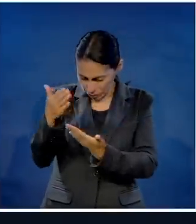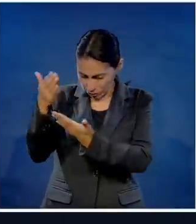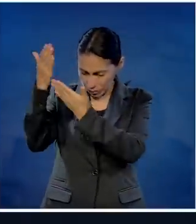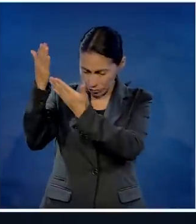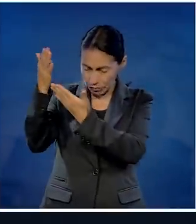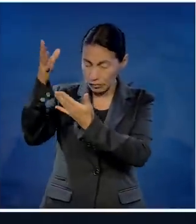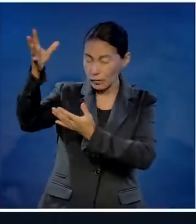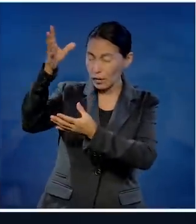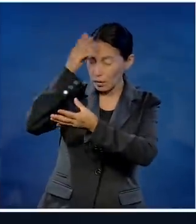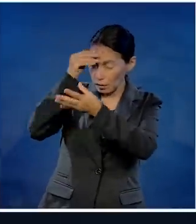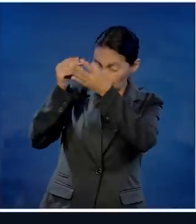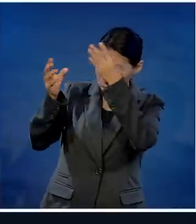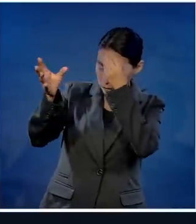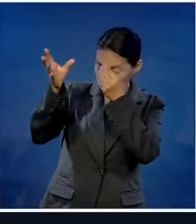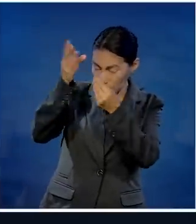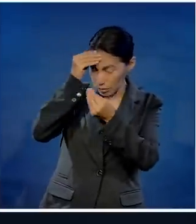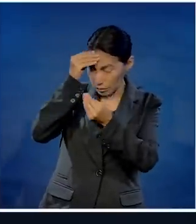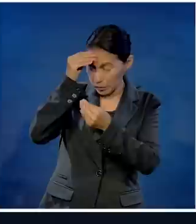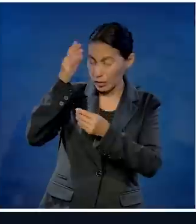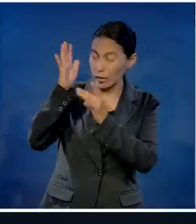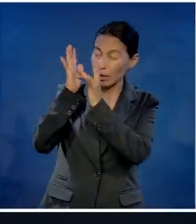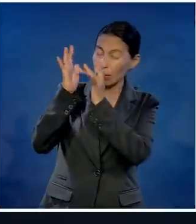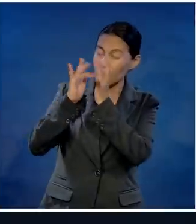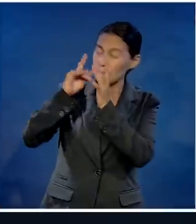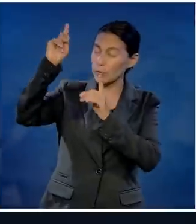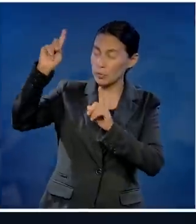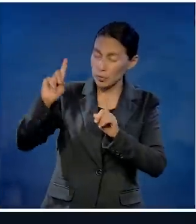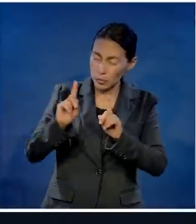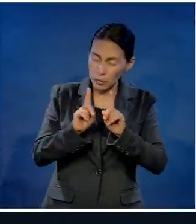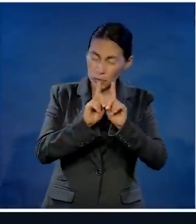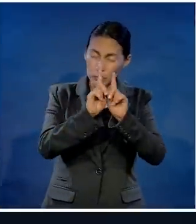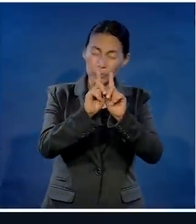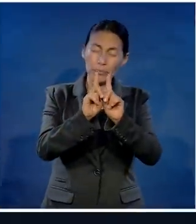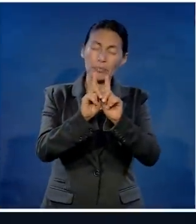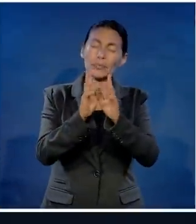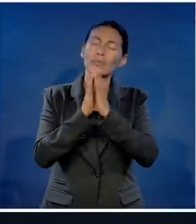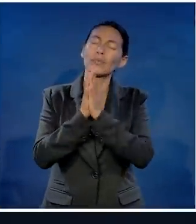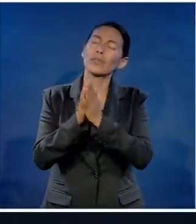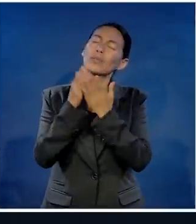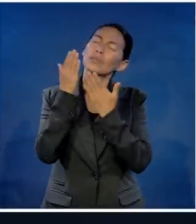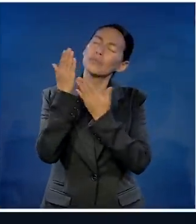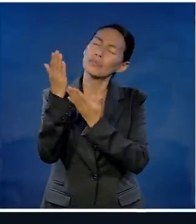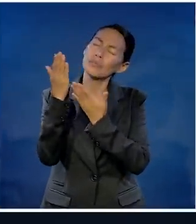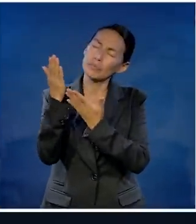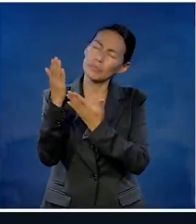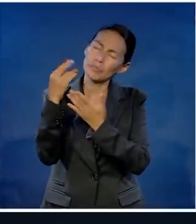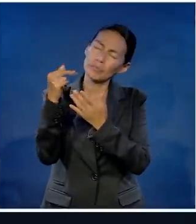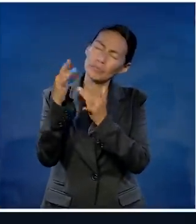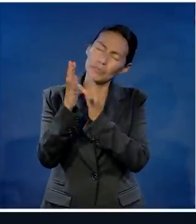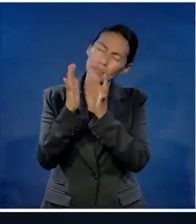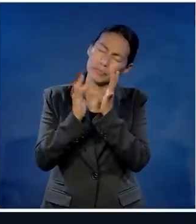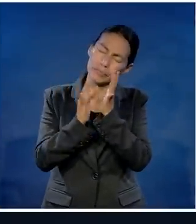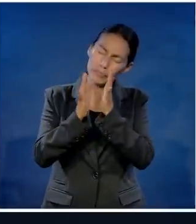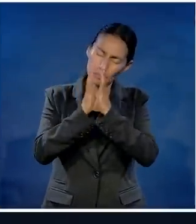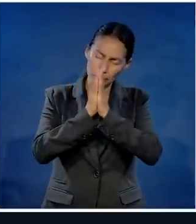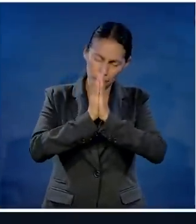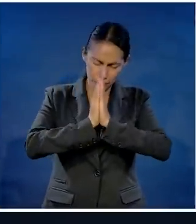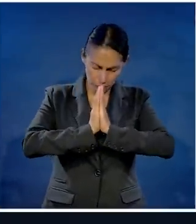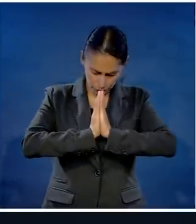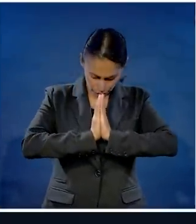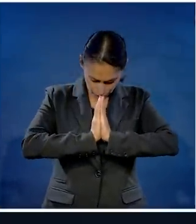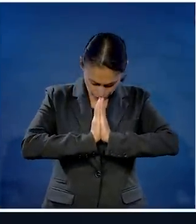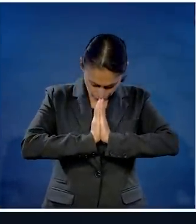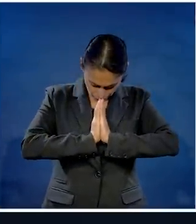alabarte y aprender de Ti. Y levanta a Jesucristo entre nosotros. Lo suplicamos en el nombre de Jesús.